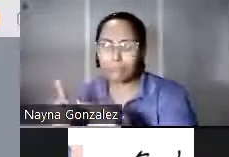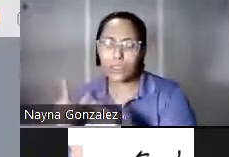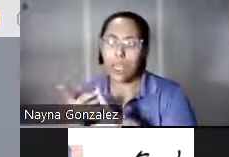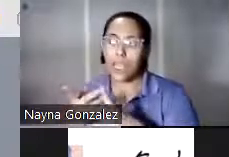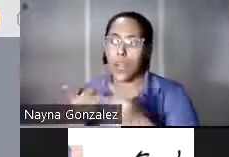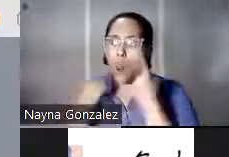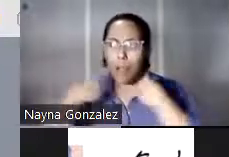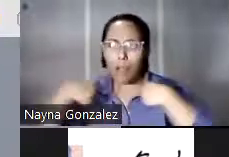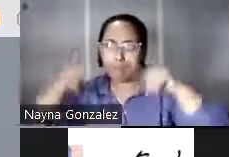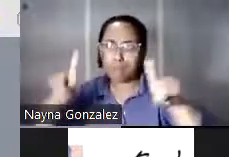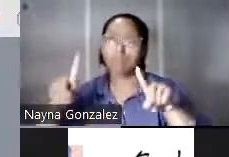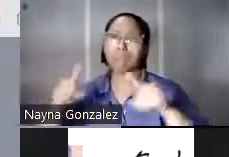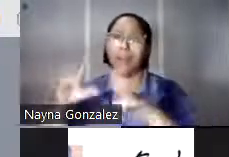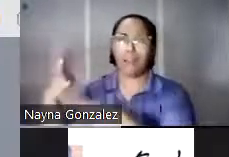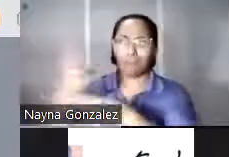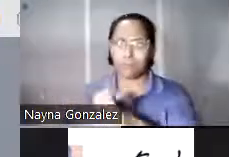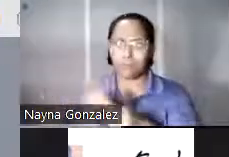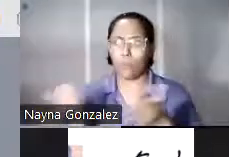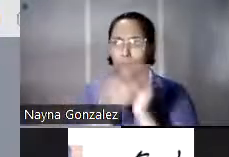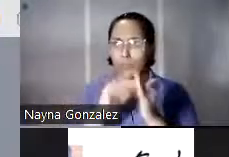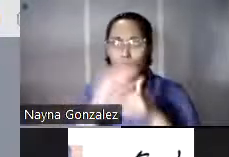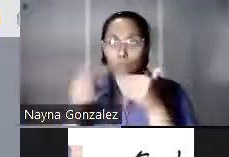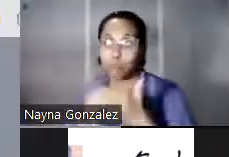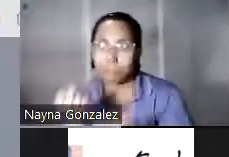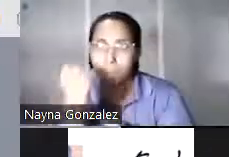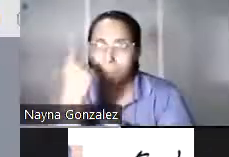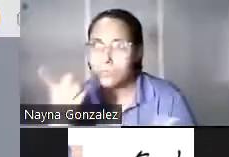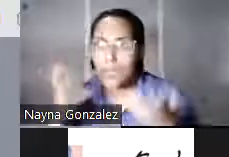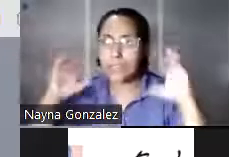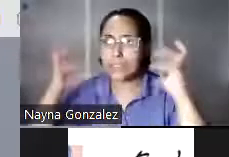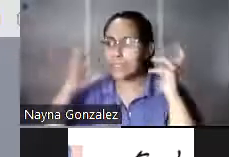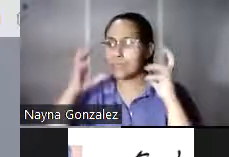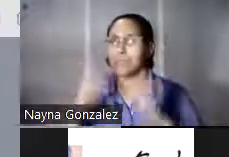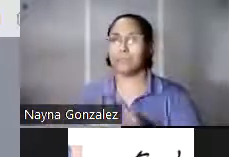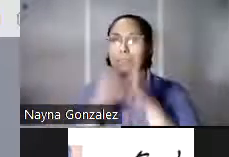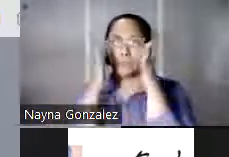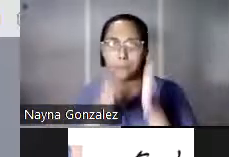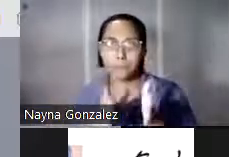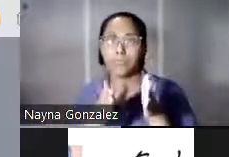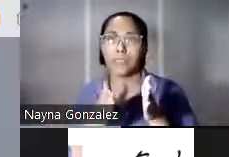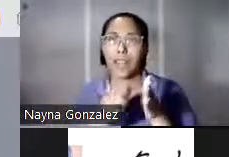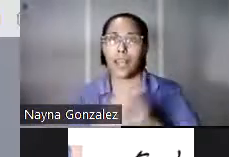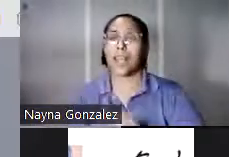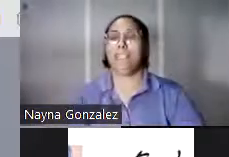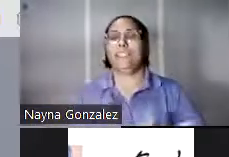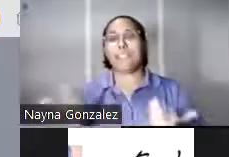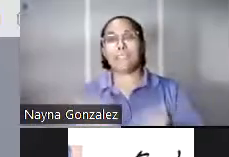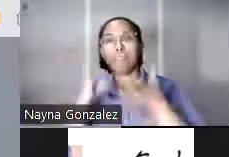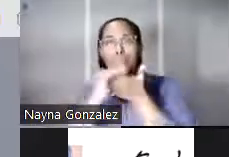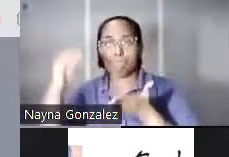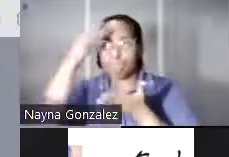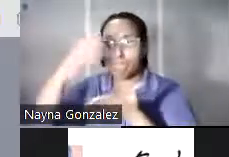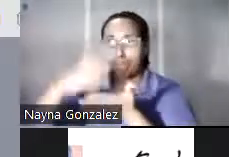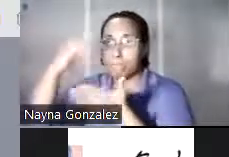en una emergencia. Entendieron los radiodifusores que las lecciones aprendidas en los huracanes